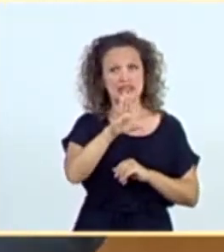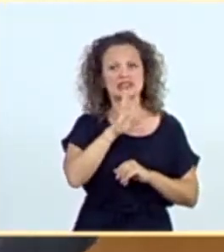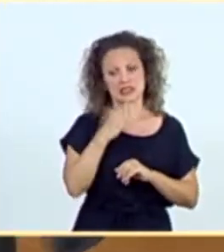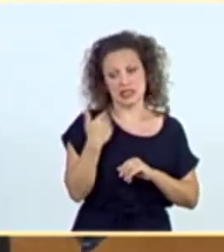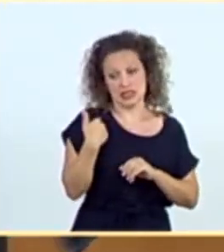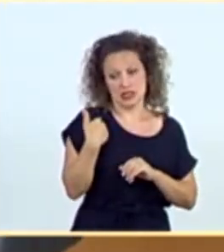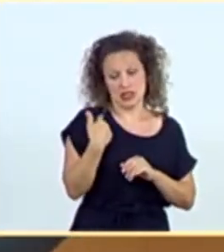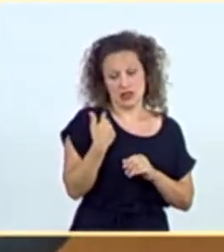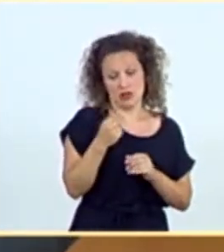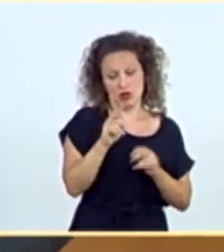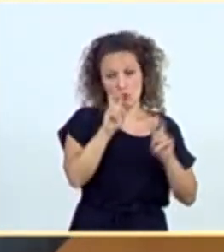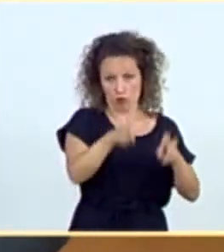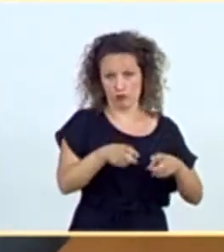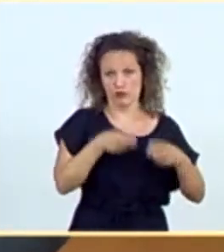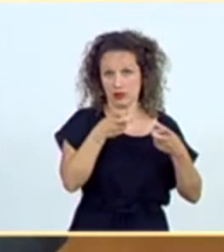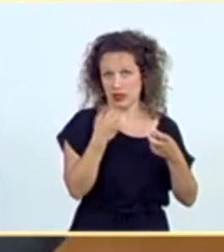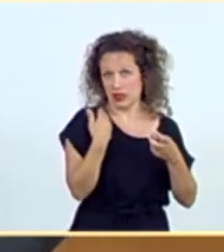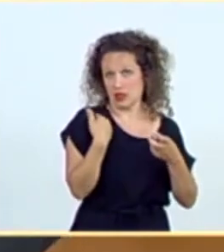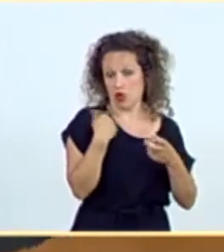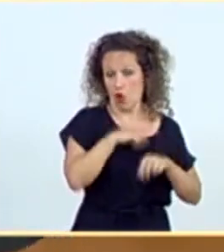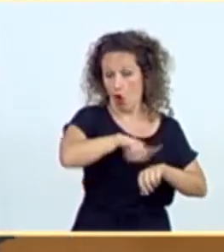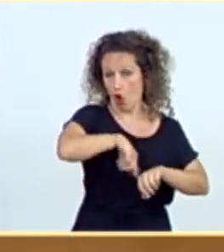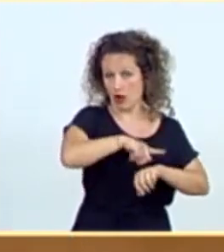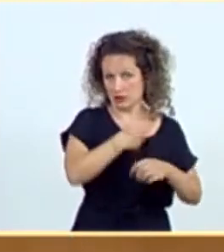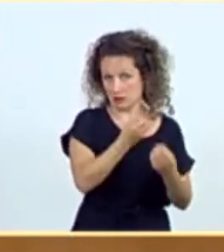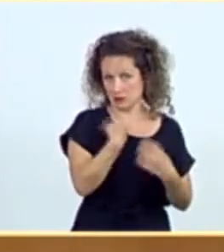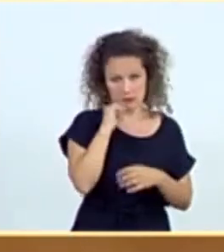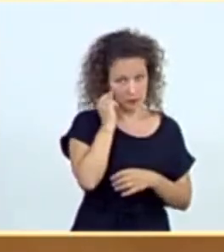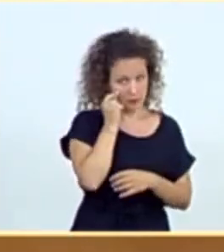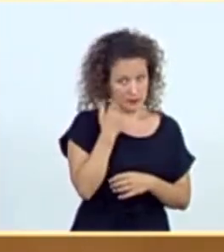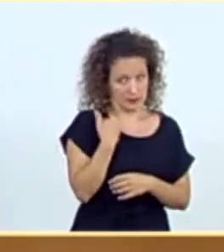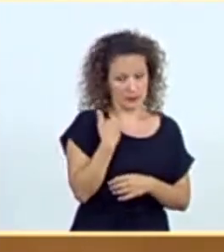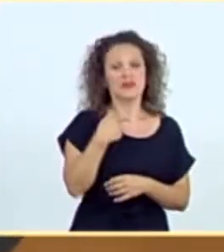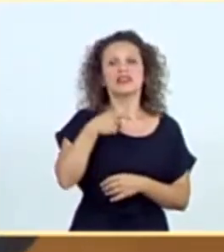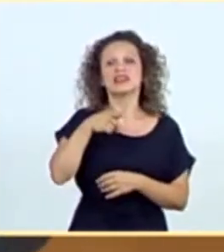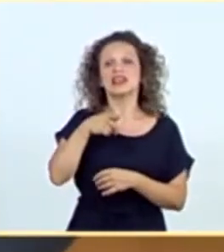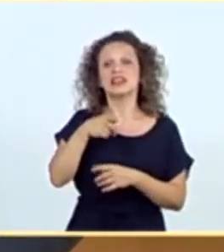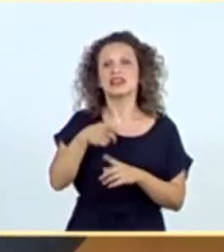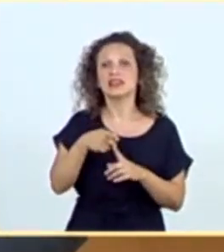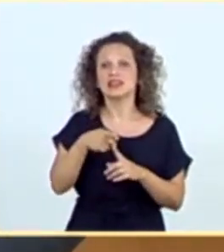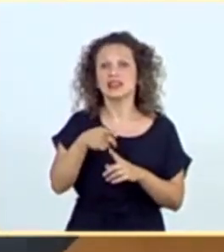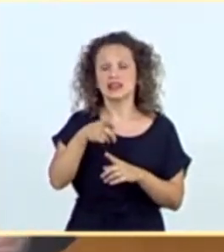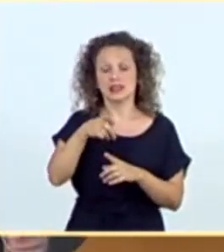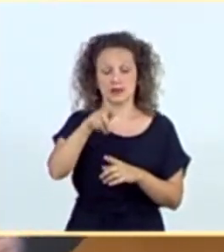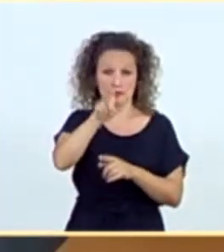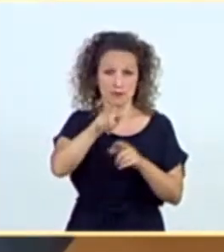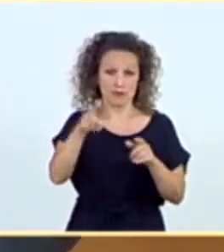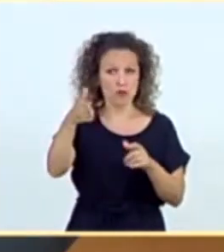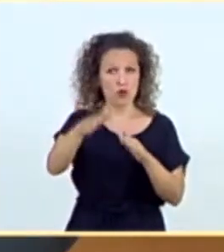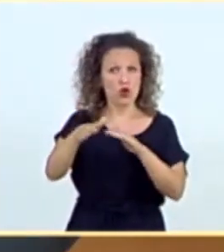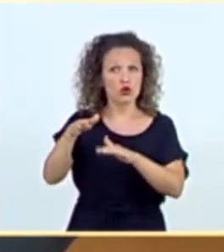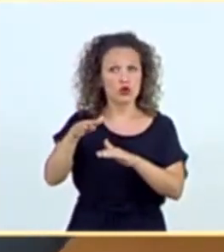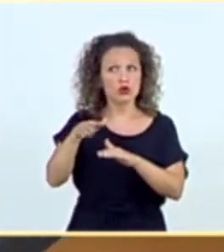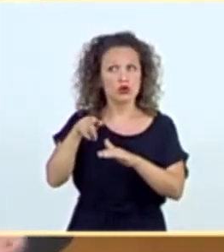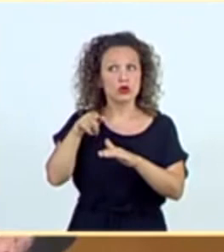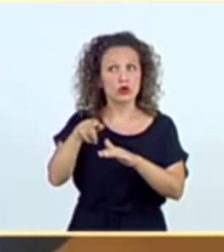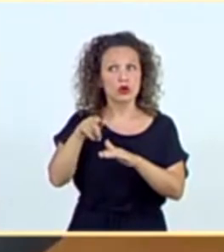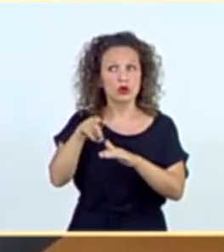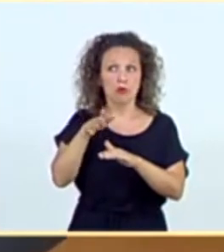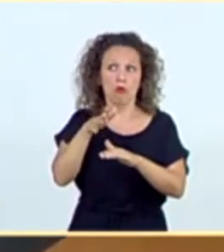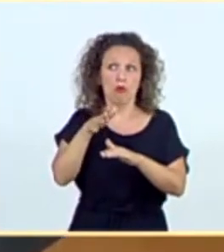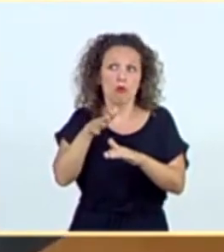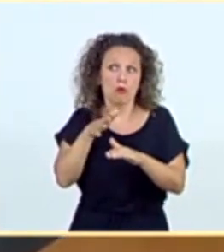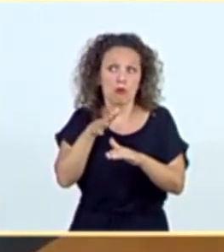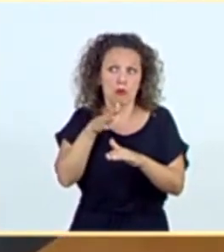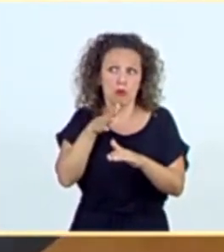actualización que hemos llegado a conocer hace unas pocas horas. Y aquel exceso de mortalidad estimado por el elemento que tenemos